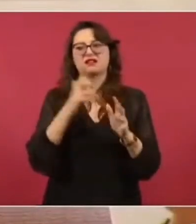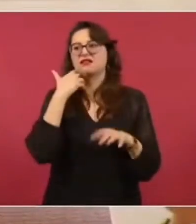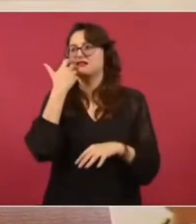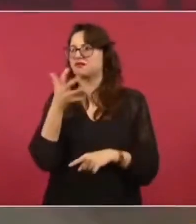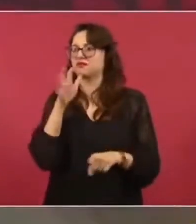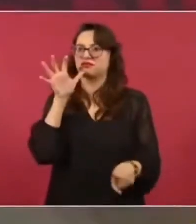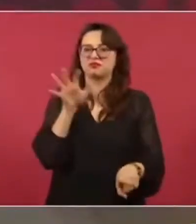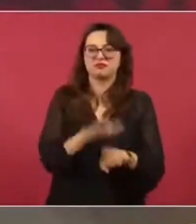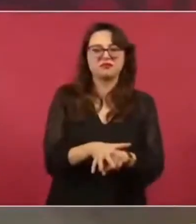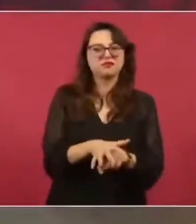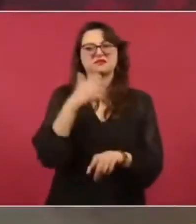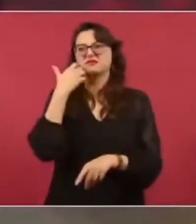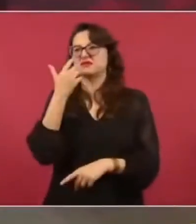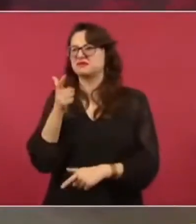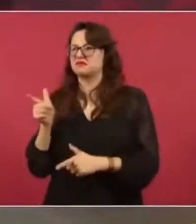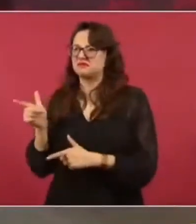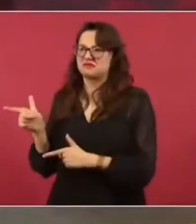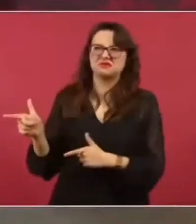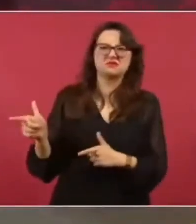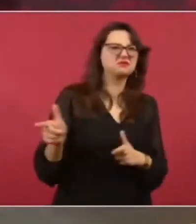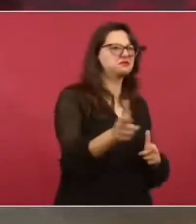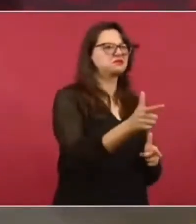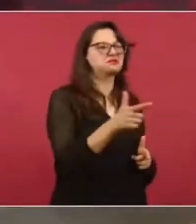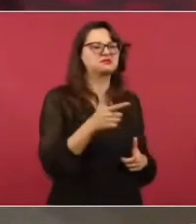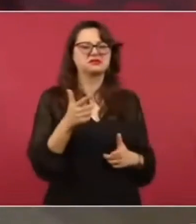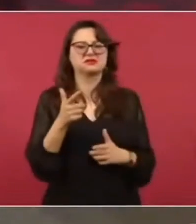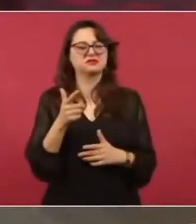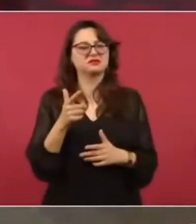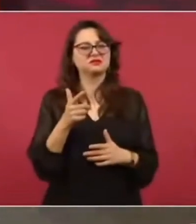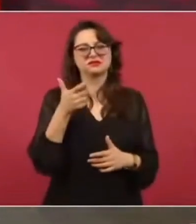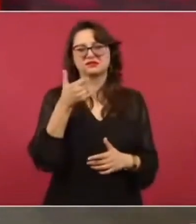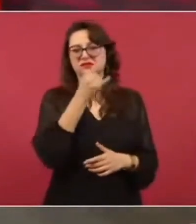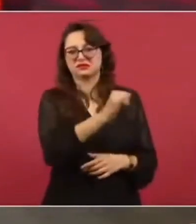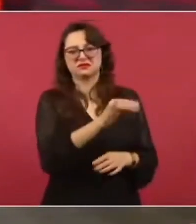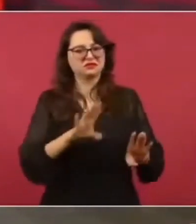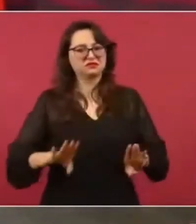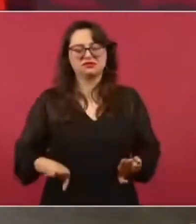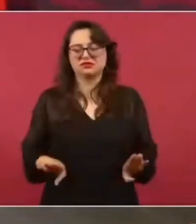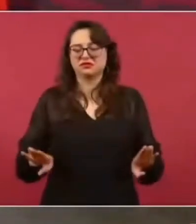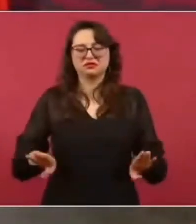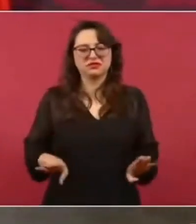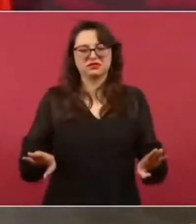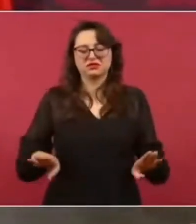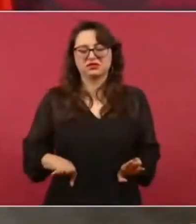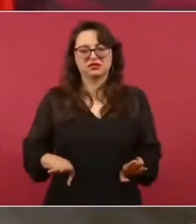Piensan enfrentar la violencia con la violencia, el mal con el mal.